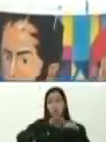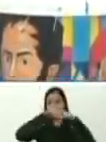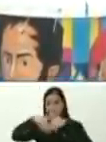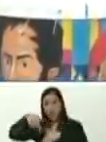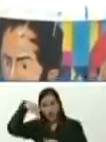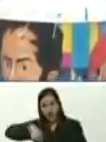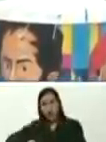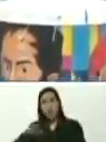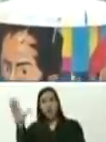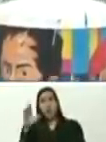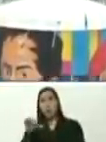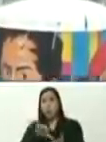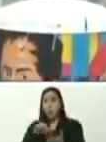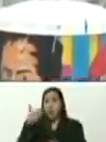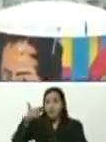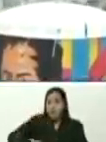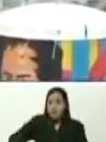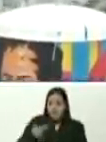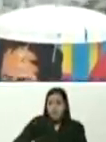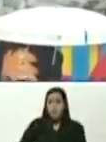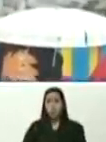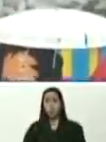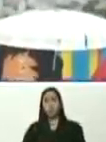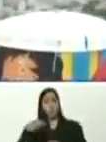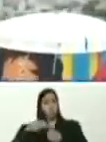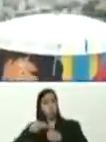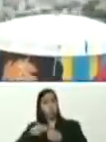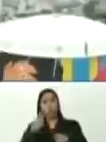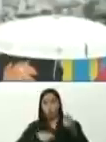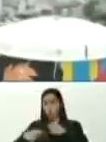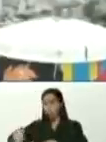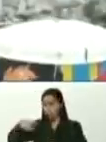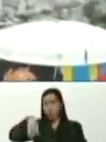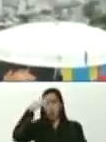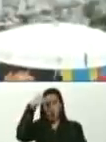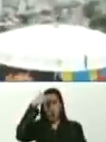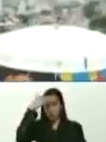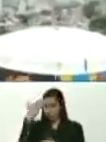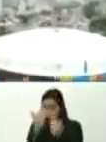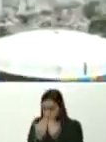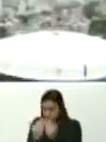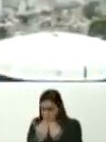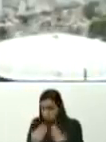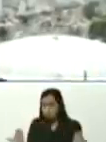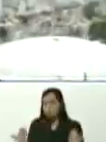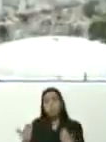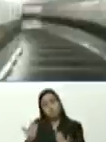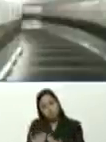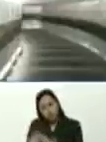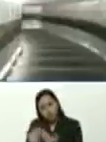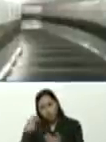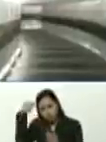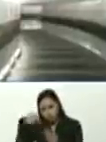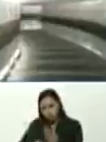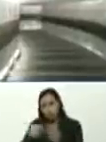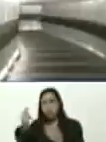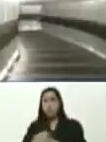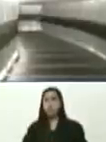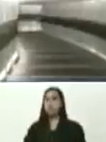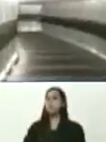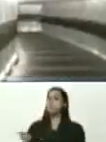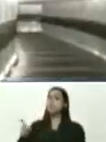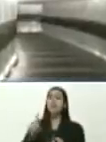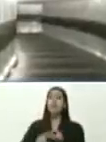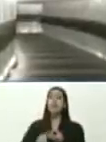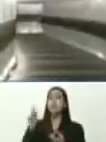a las ciudades principales, producto del modelo petrolero, ustedes lo sabían, ¿lo han estudiado? Estúdienlo, Silita, se